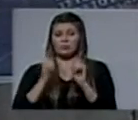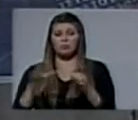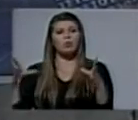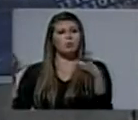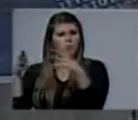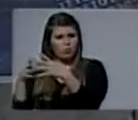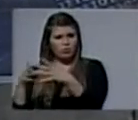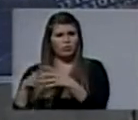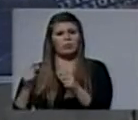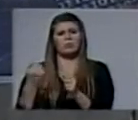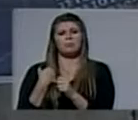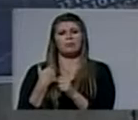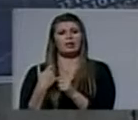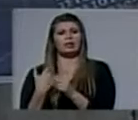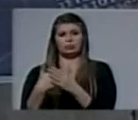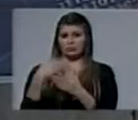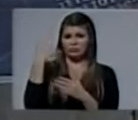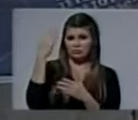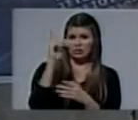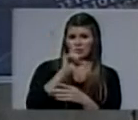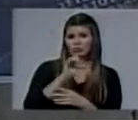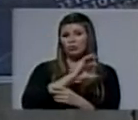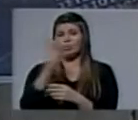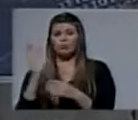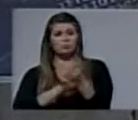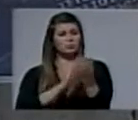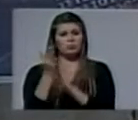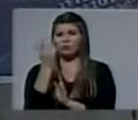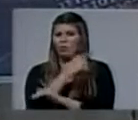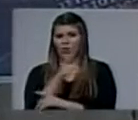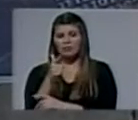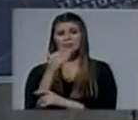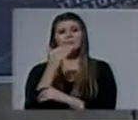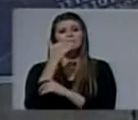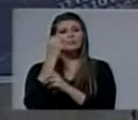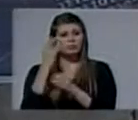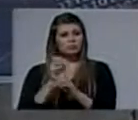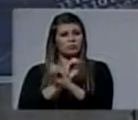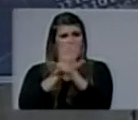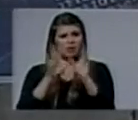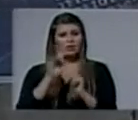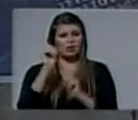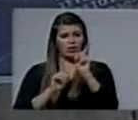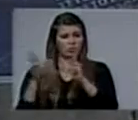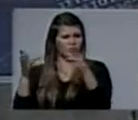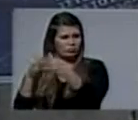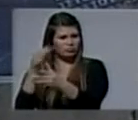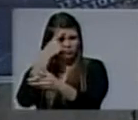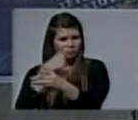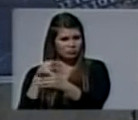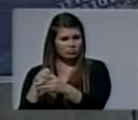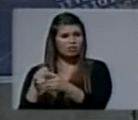mimado ni de la izquierda, ni de la derecha, ni del centro. Está claro a qué grupo me refiero, ¿no es cierto?